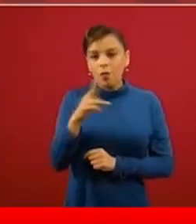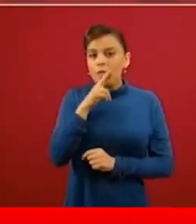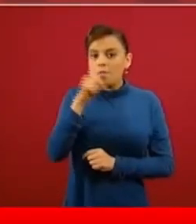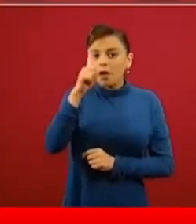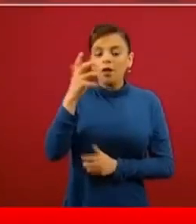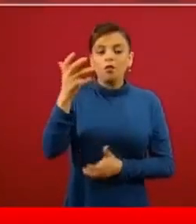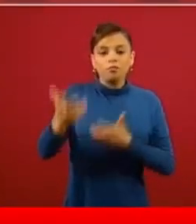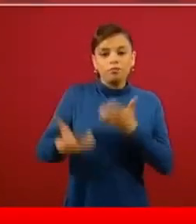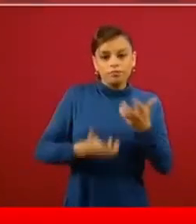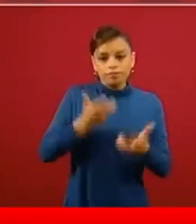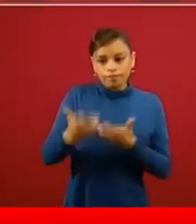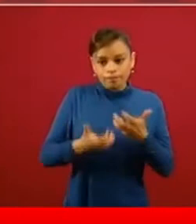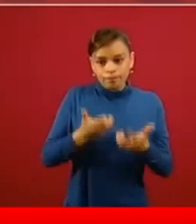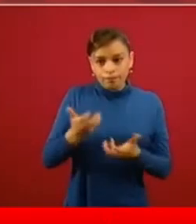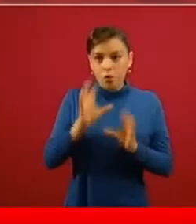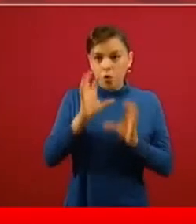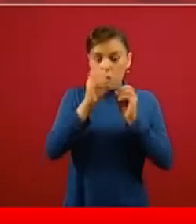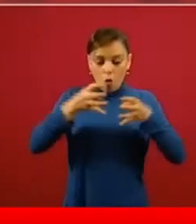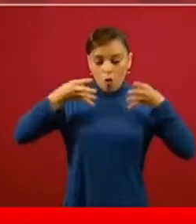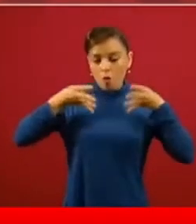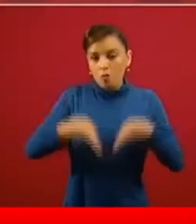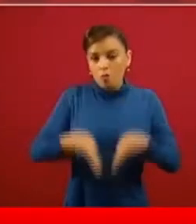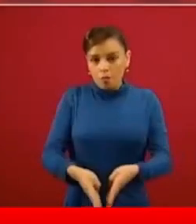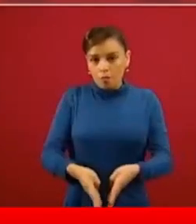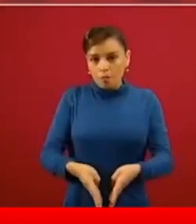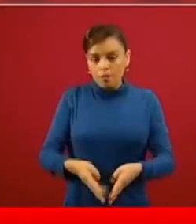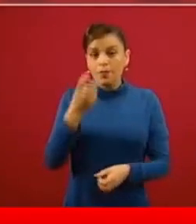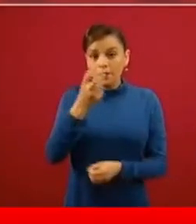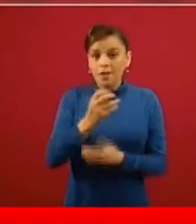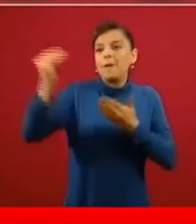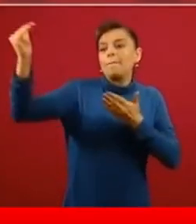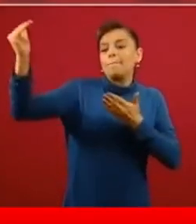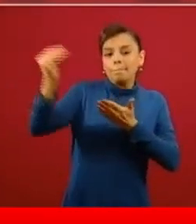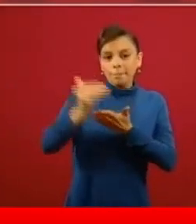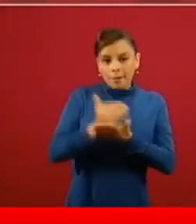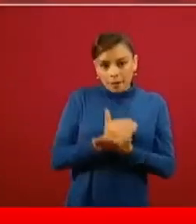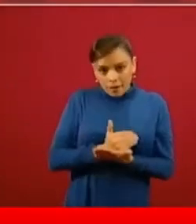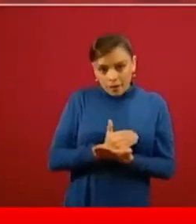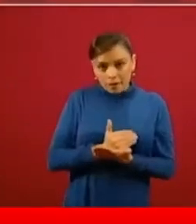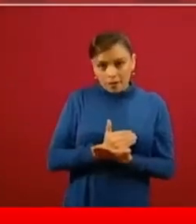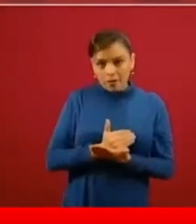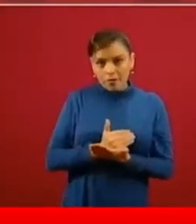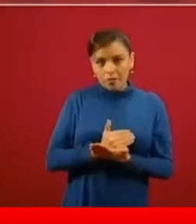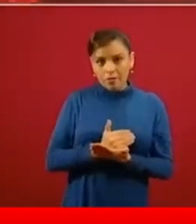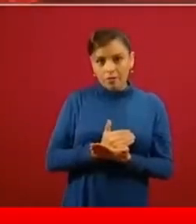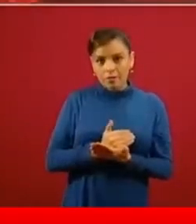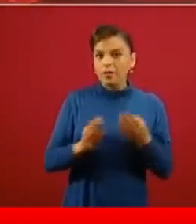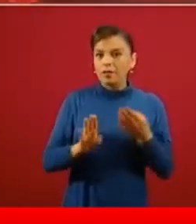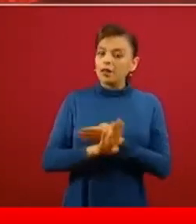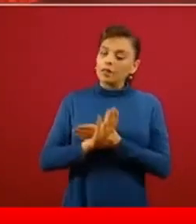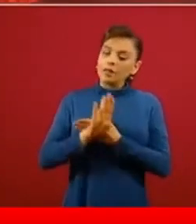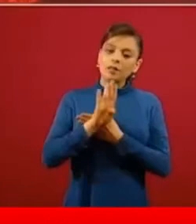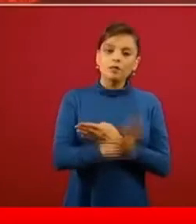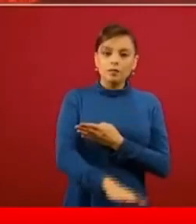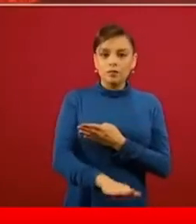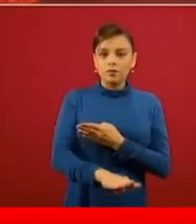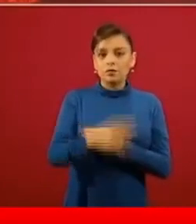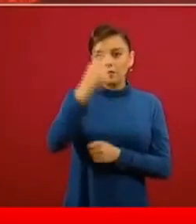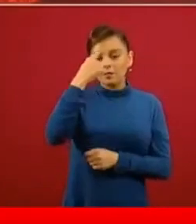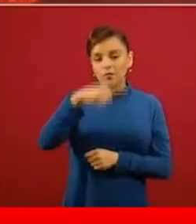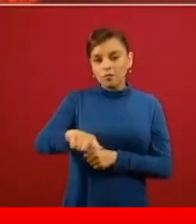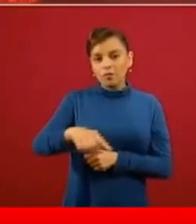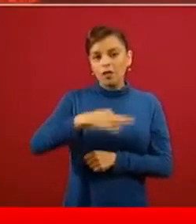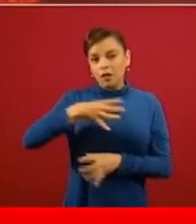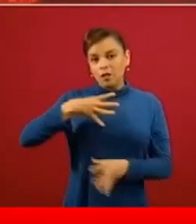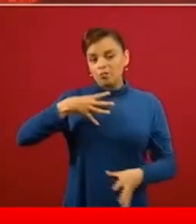puede ser inhumación, es decir, entierro, se disminuye la probabilidad de que se propague el virus. El virus se